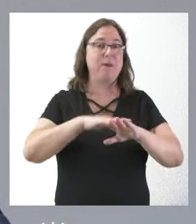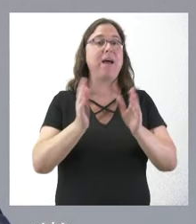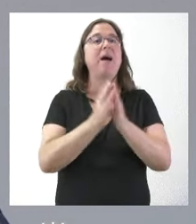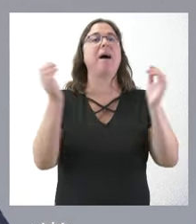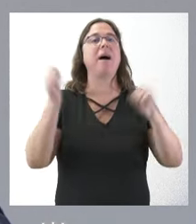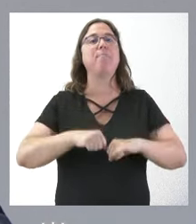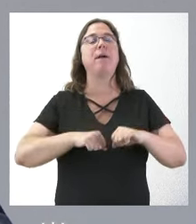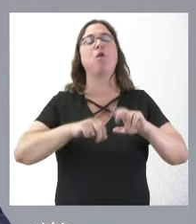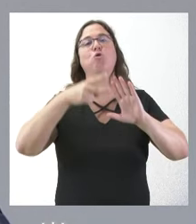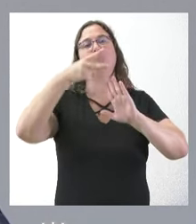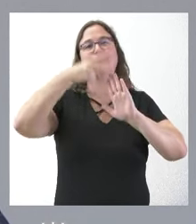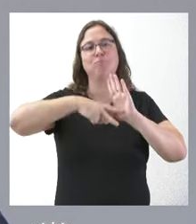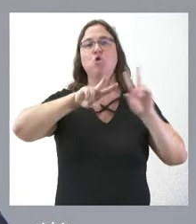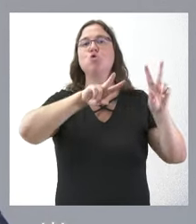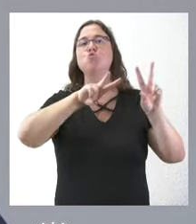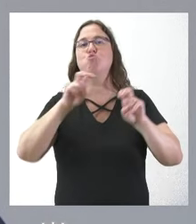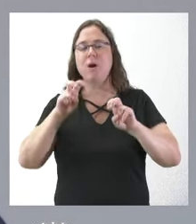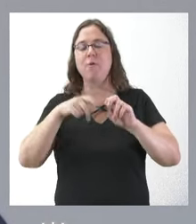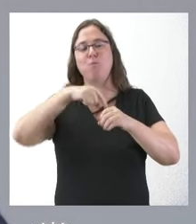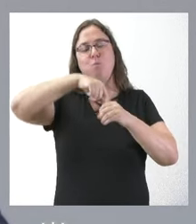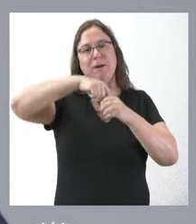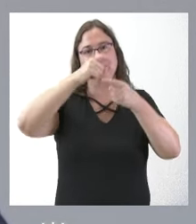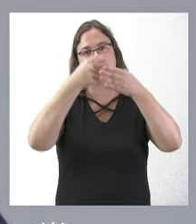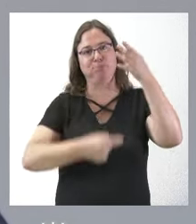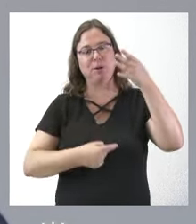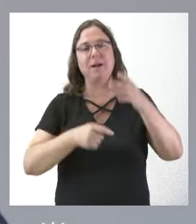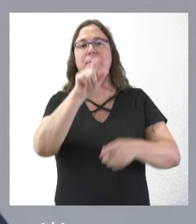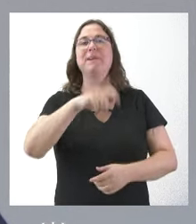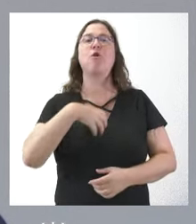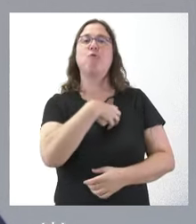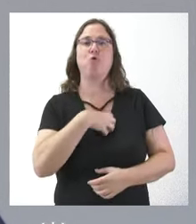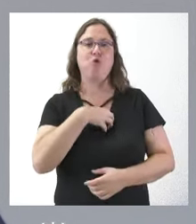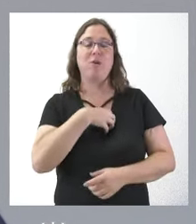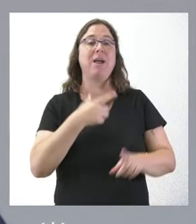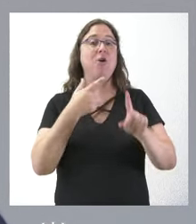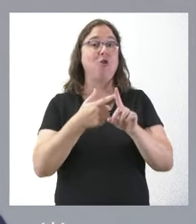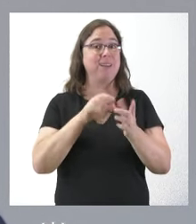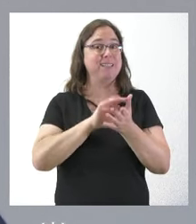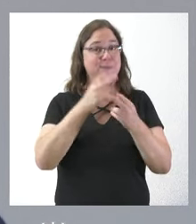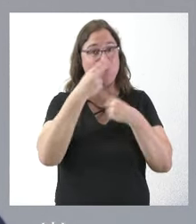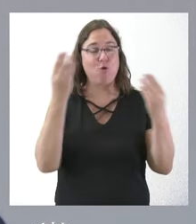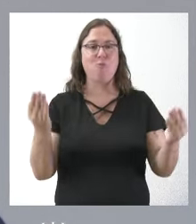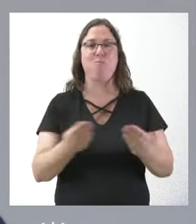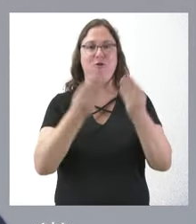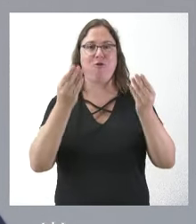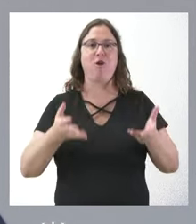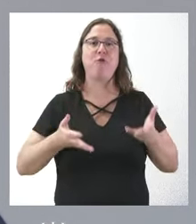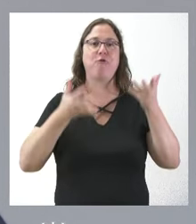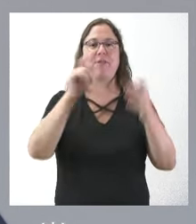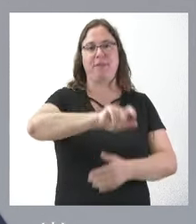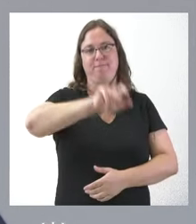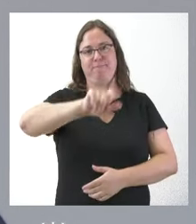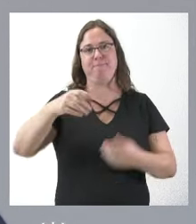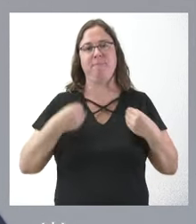nueva relación de puestos de trabajo de personal funcionario con el objetivo de mejorar los servicios públicos prestados a los ciudadanos de Castilla y León.